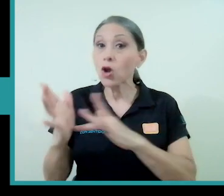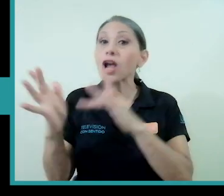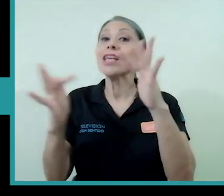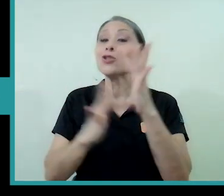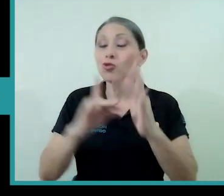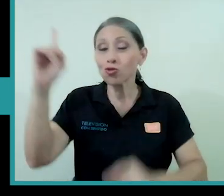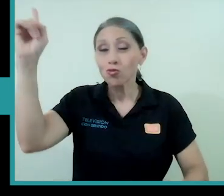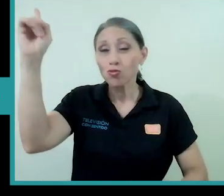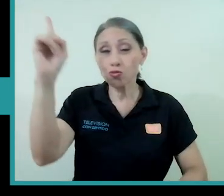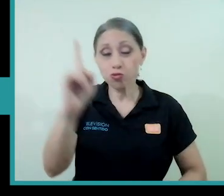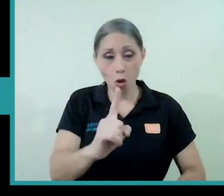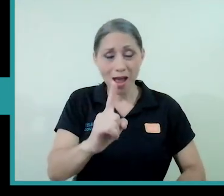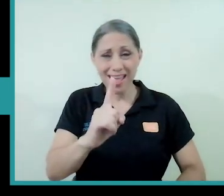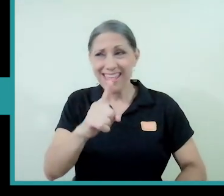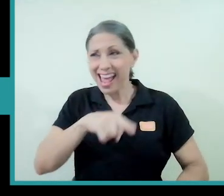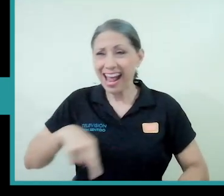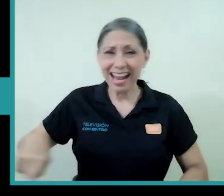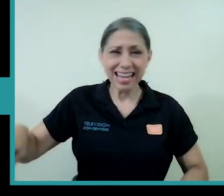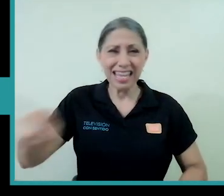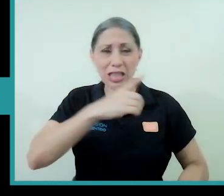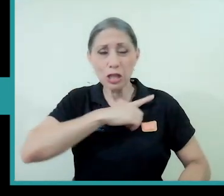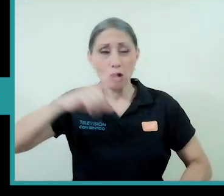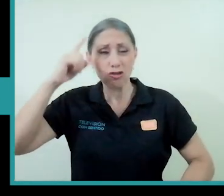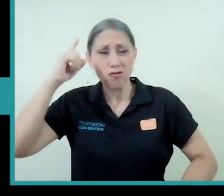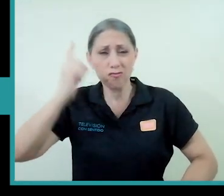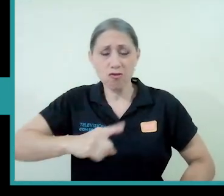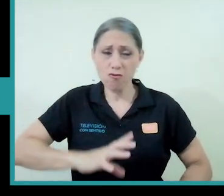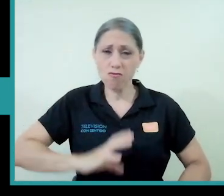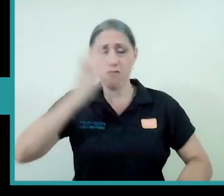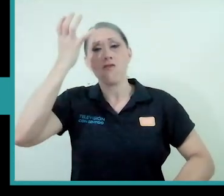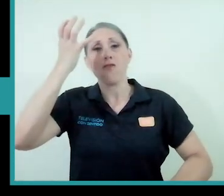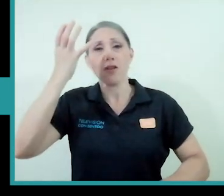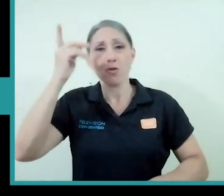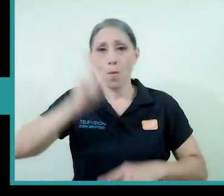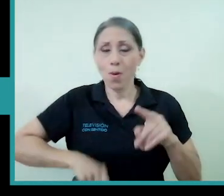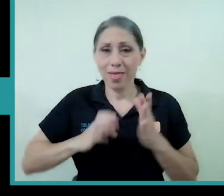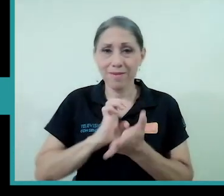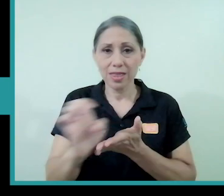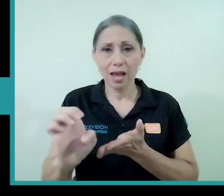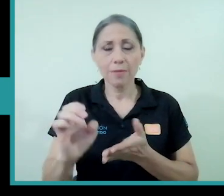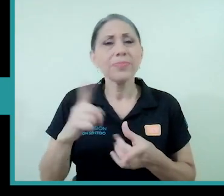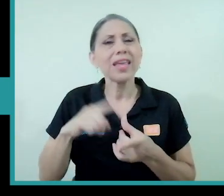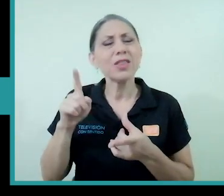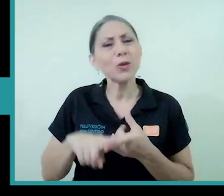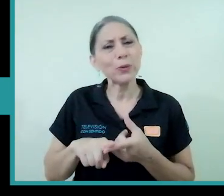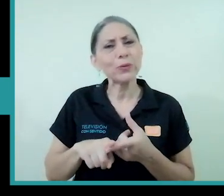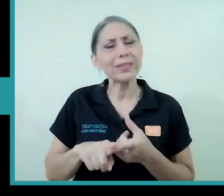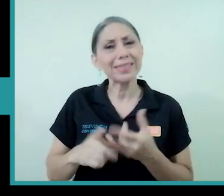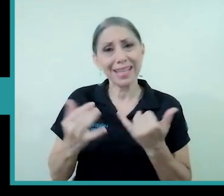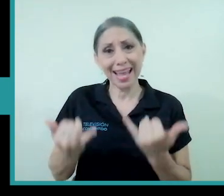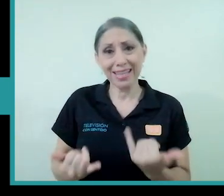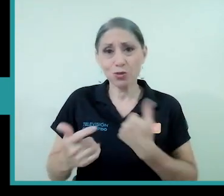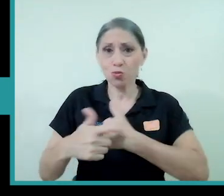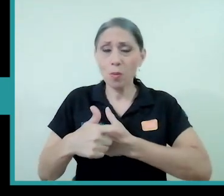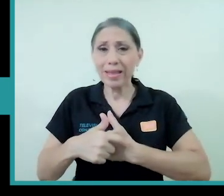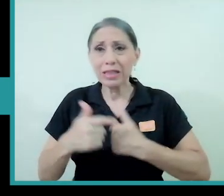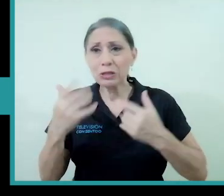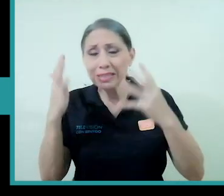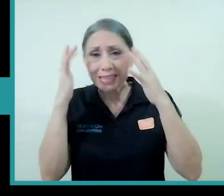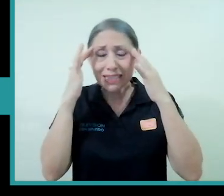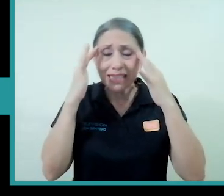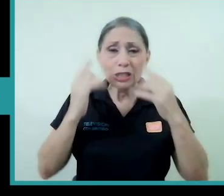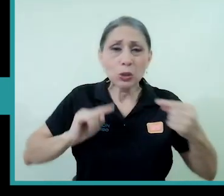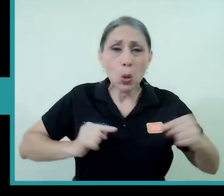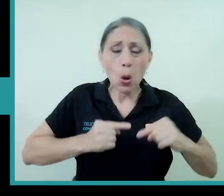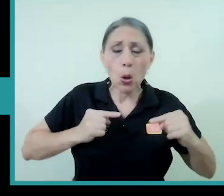va a venir y la ira de Dios se va a desatar de manera inevitable. Entonces, estos momentos de angustia,